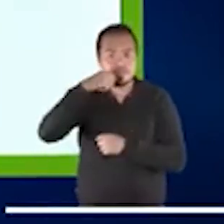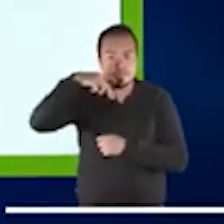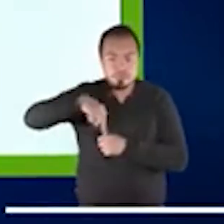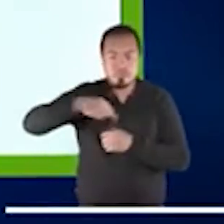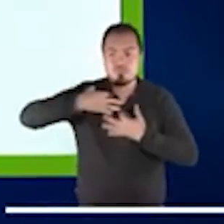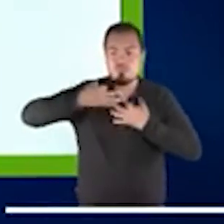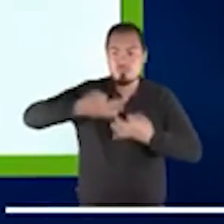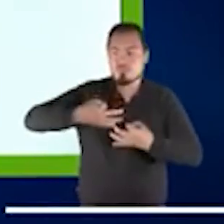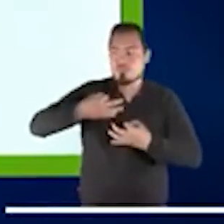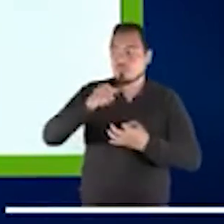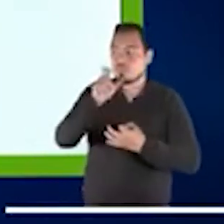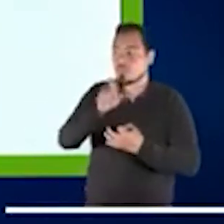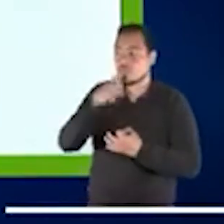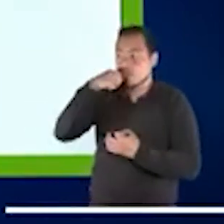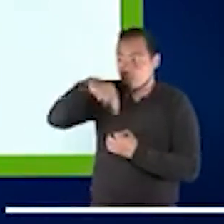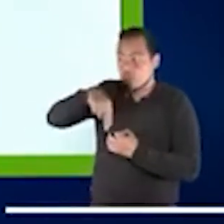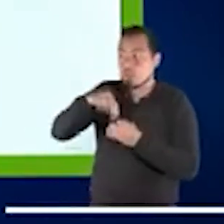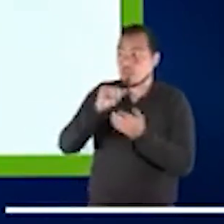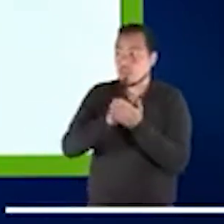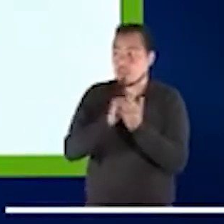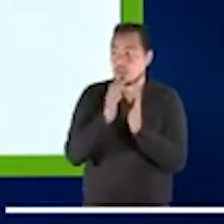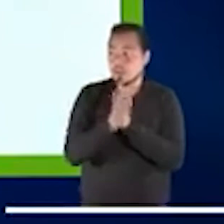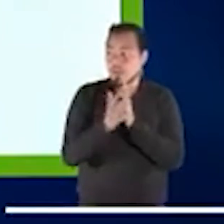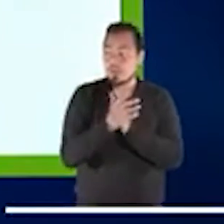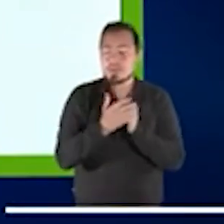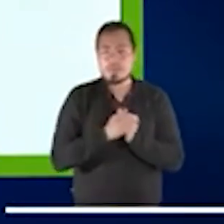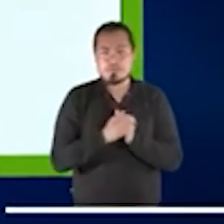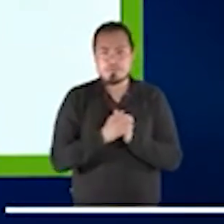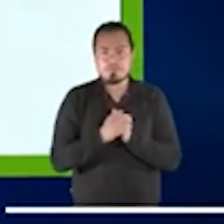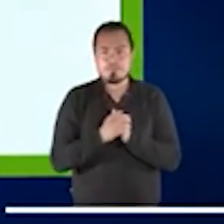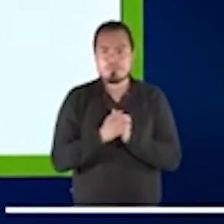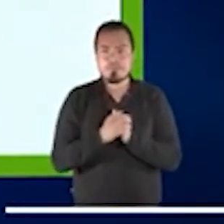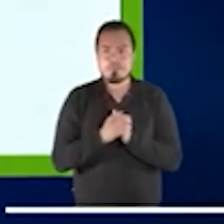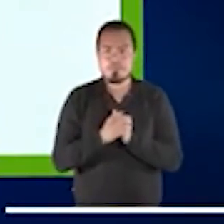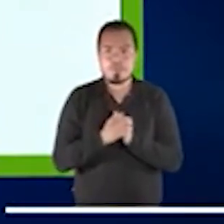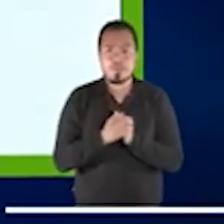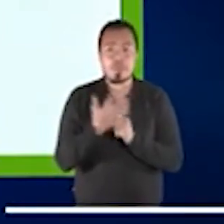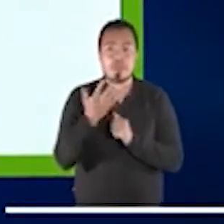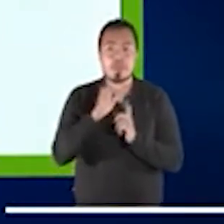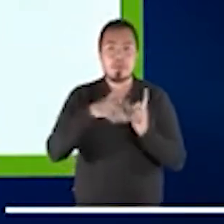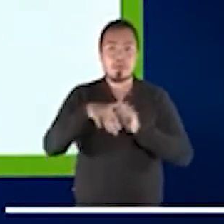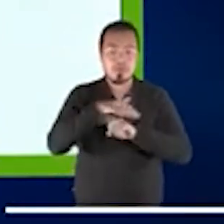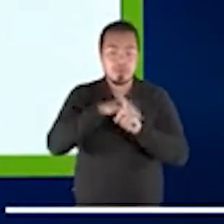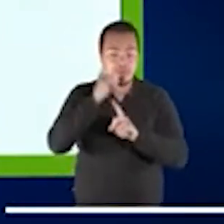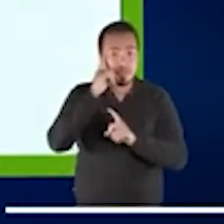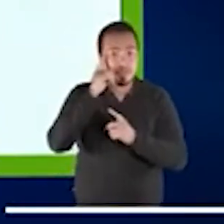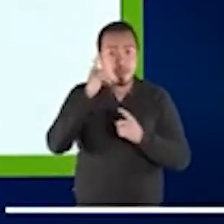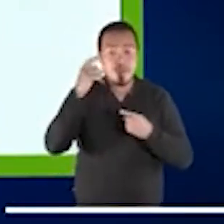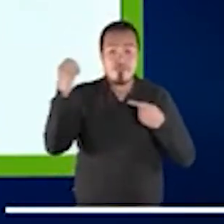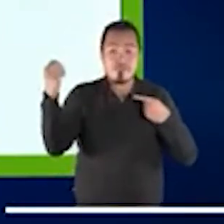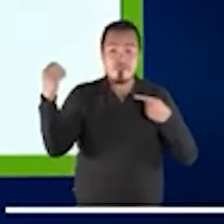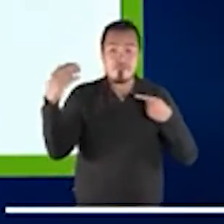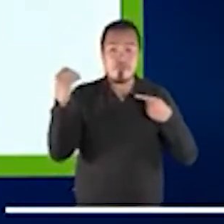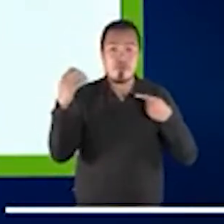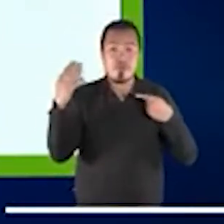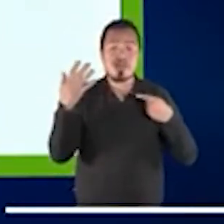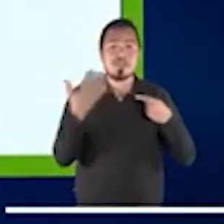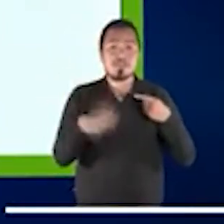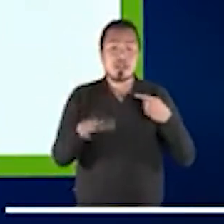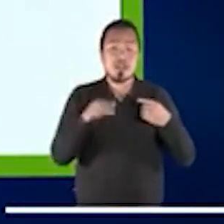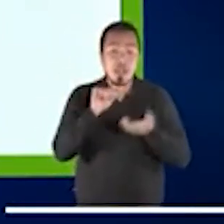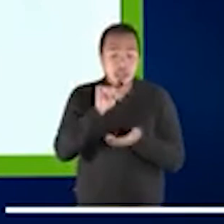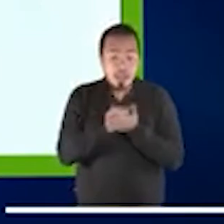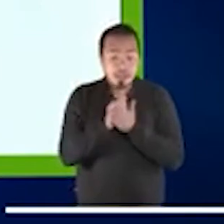la verdad. Entonces, como foro, estamos buscando exactamente esto. No estamos